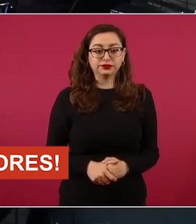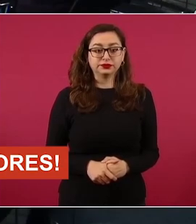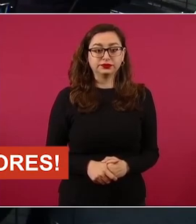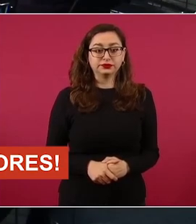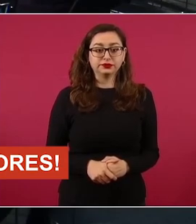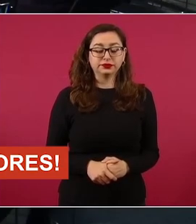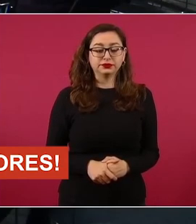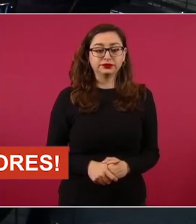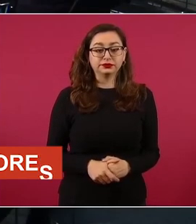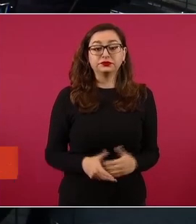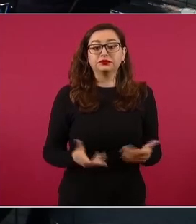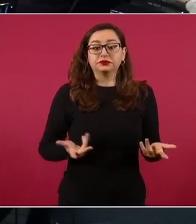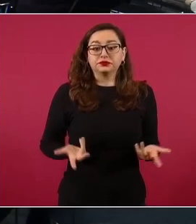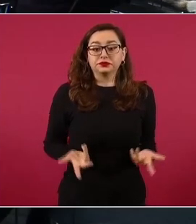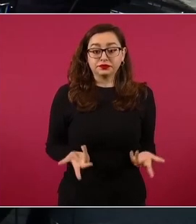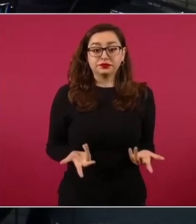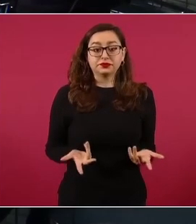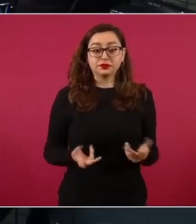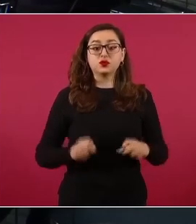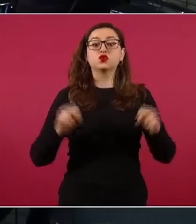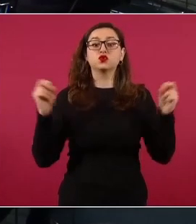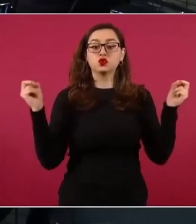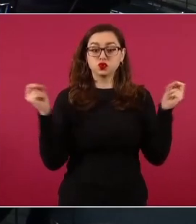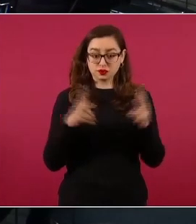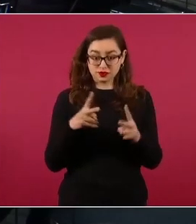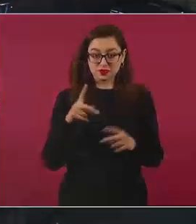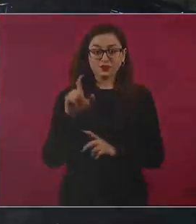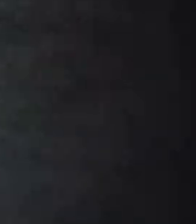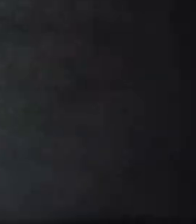Entonces, nos vemos el 27.